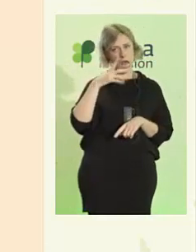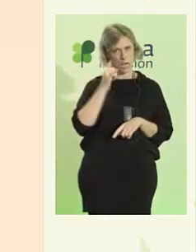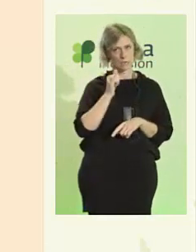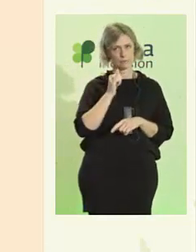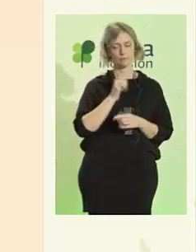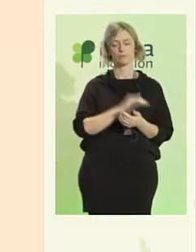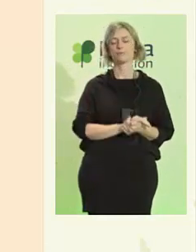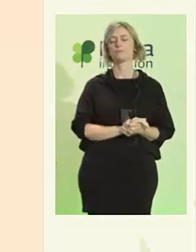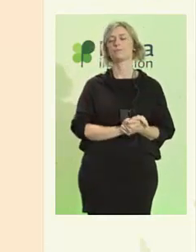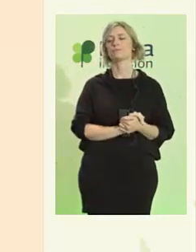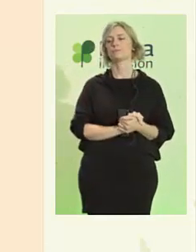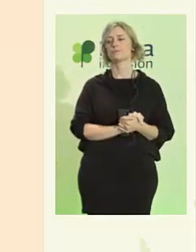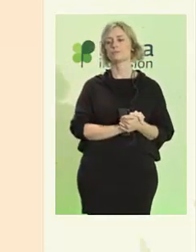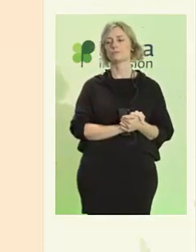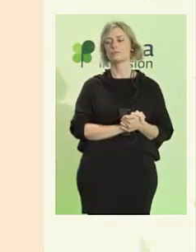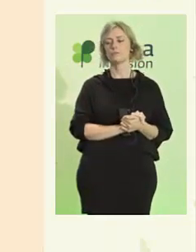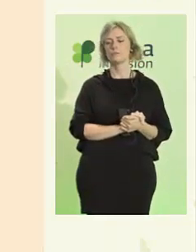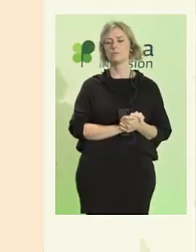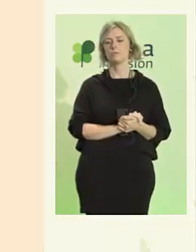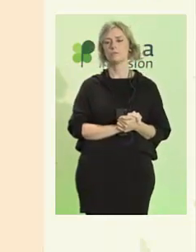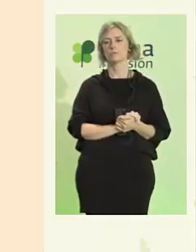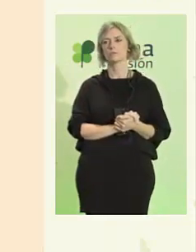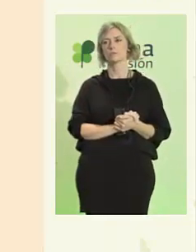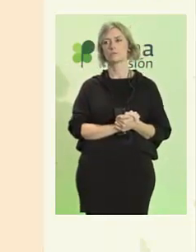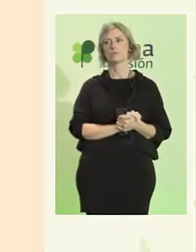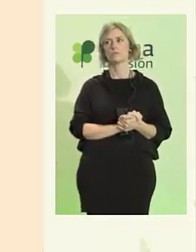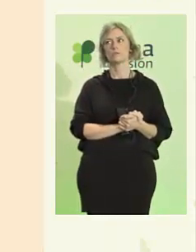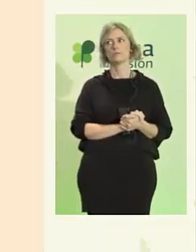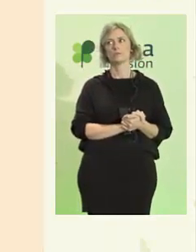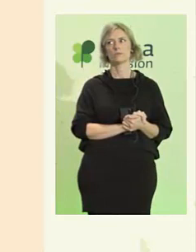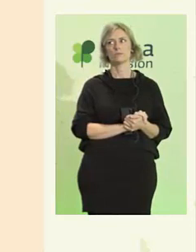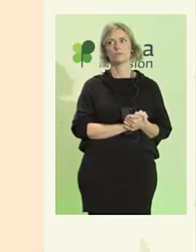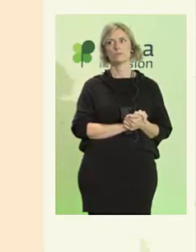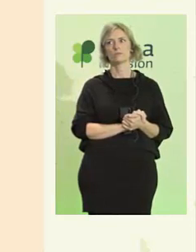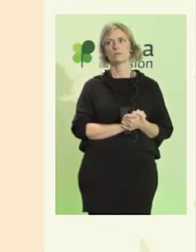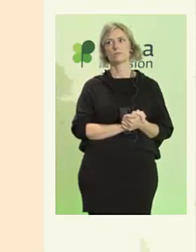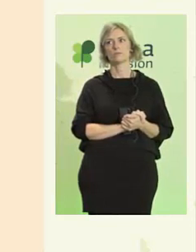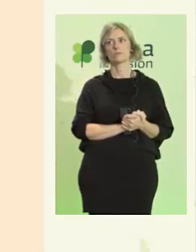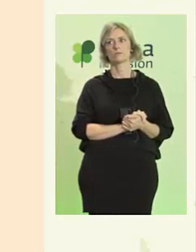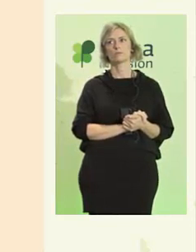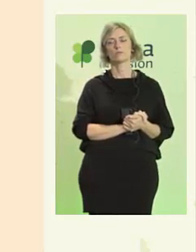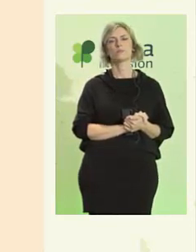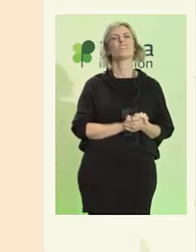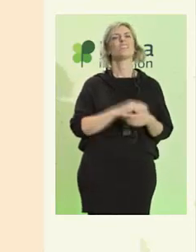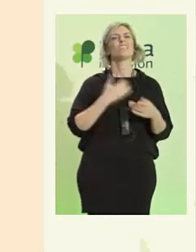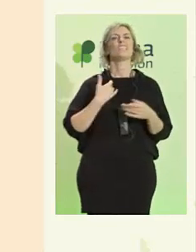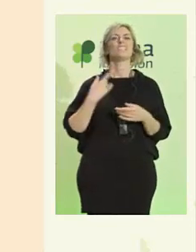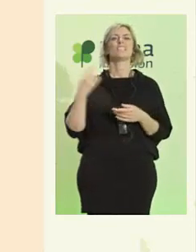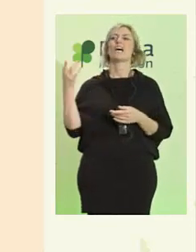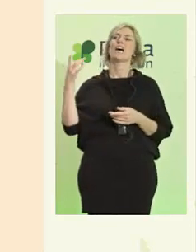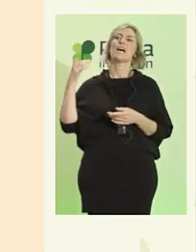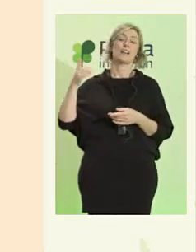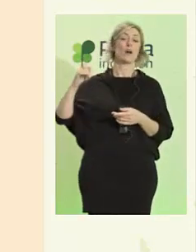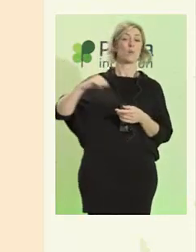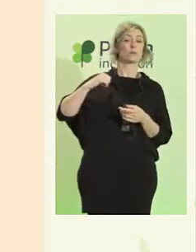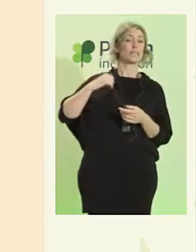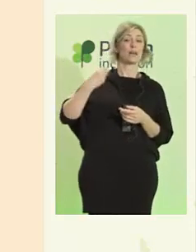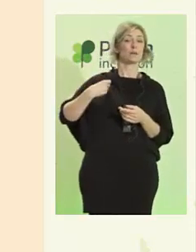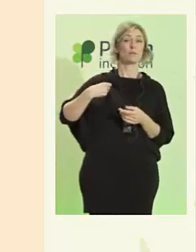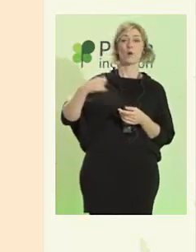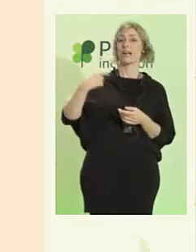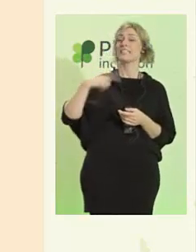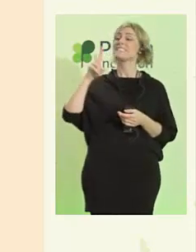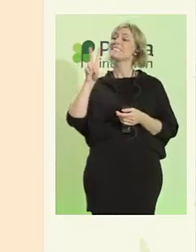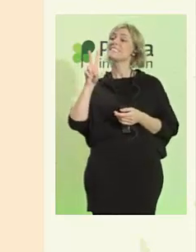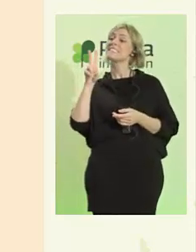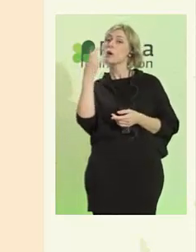Y esta era la segunda persona más compleja de la institución, por así decirlo. Cuando en estos centros se habla